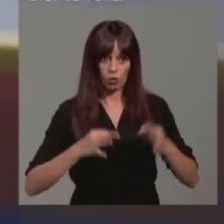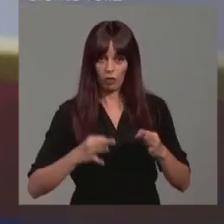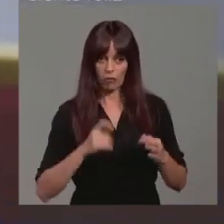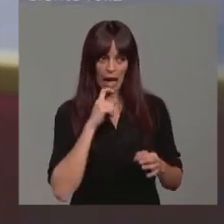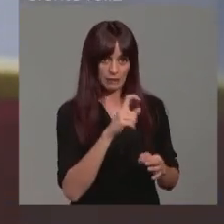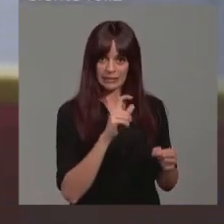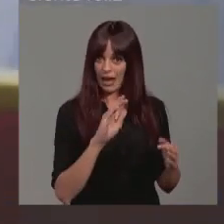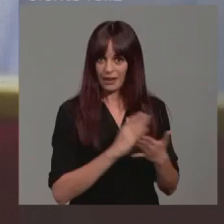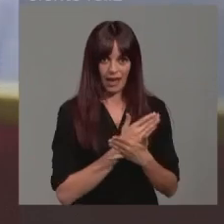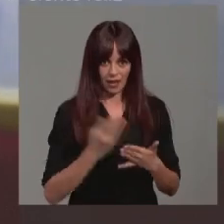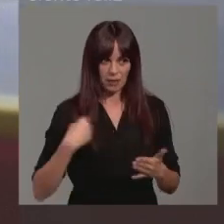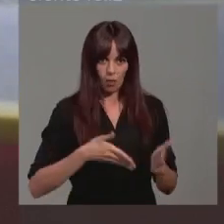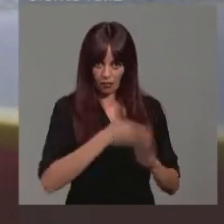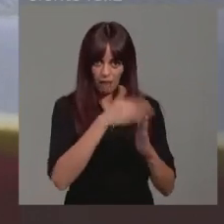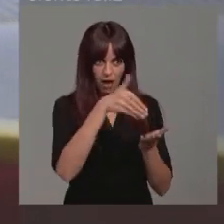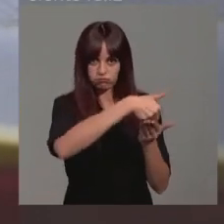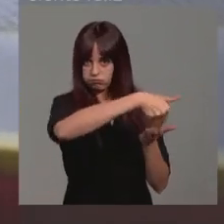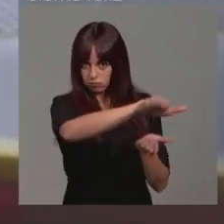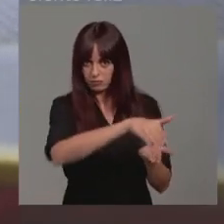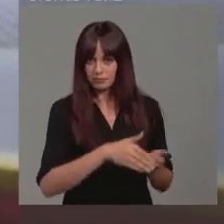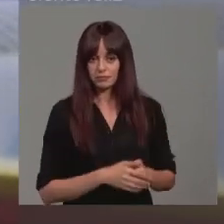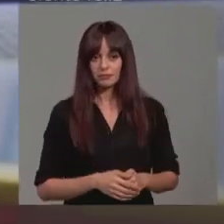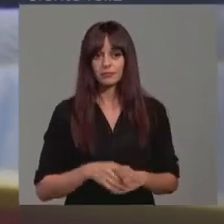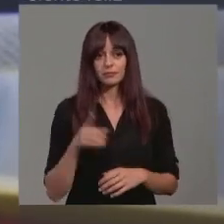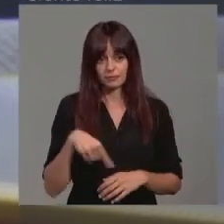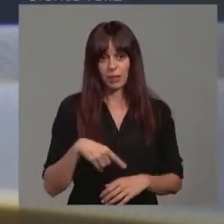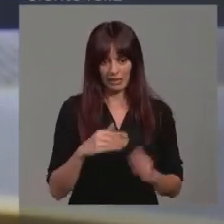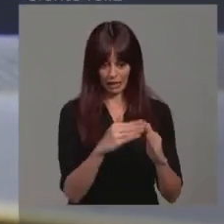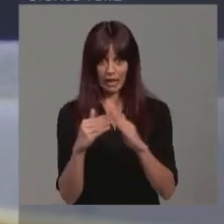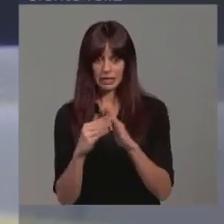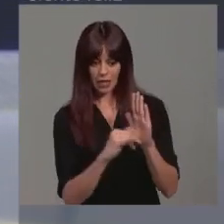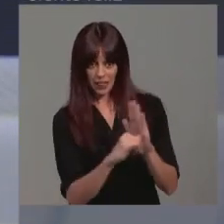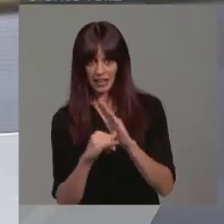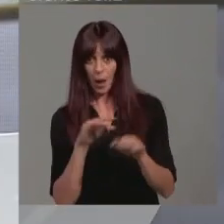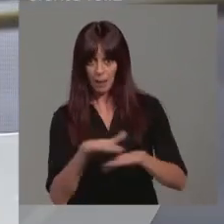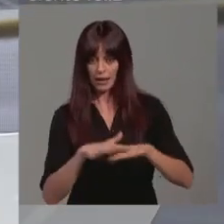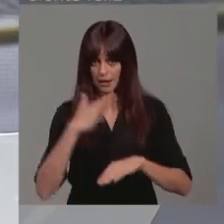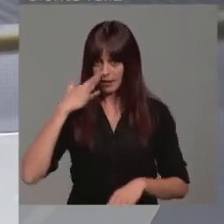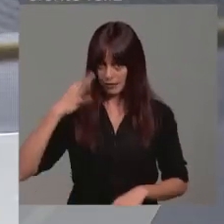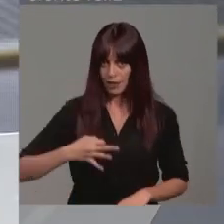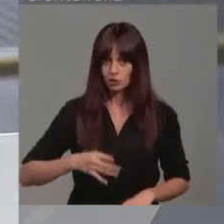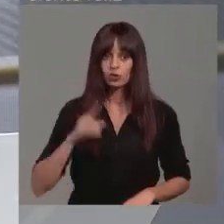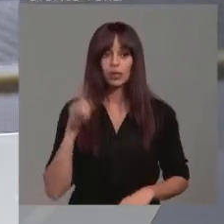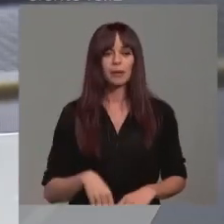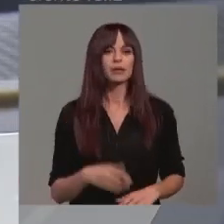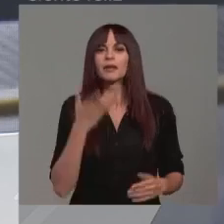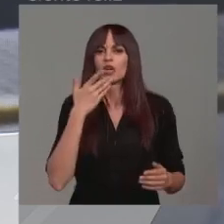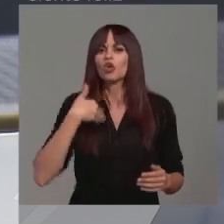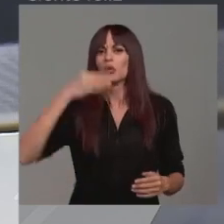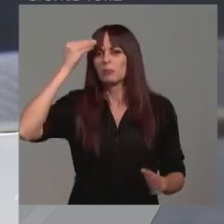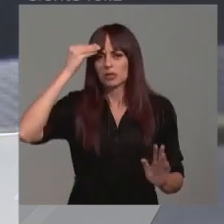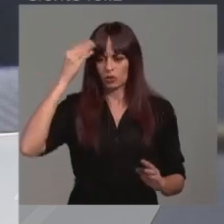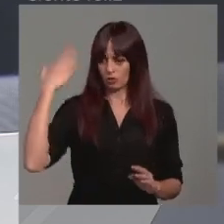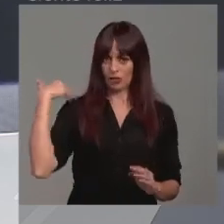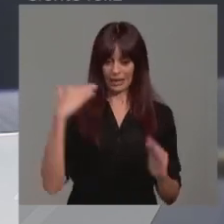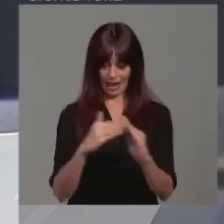ese desalojo y al parecer, bueno, pues en riesgo también están el resto de casas. Es que lo que yo pregunto es, cuando se construyó el restaurante y cuando el resto